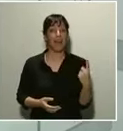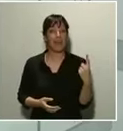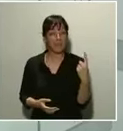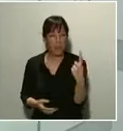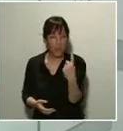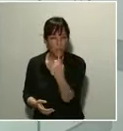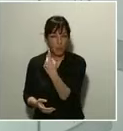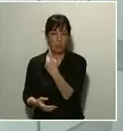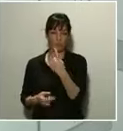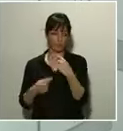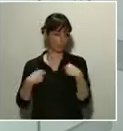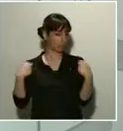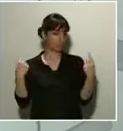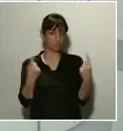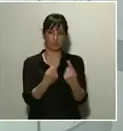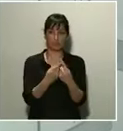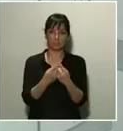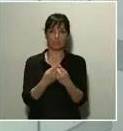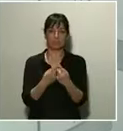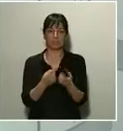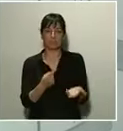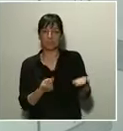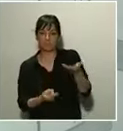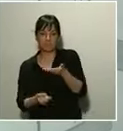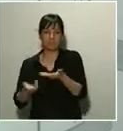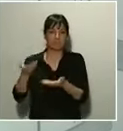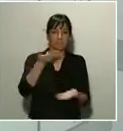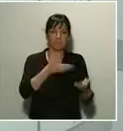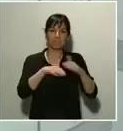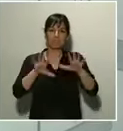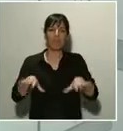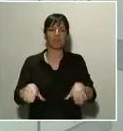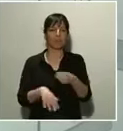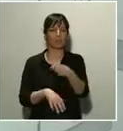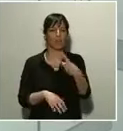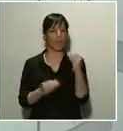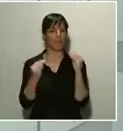puede generar grandes resultados. Muchas gracias.